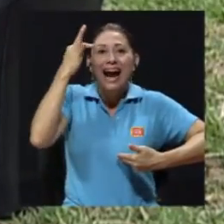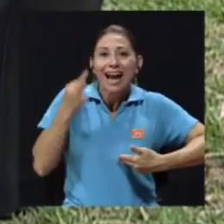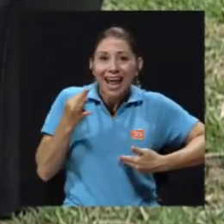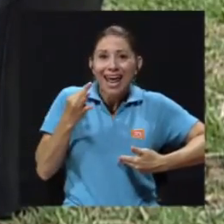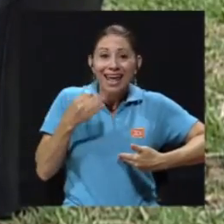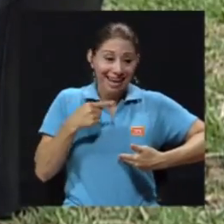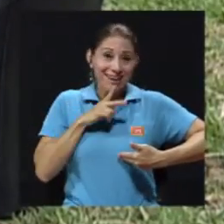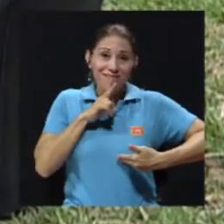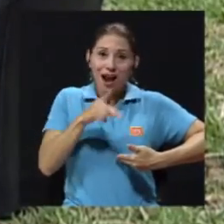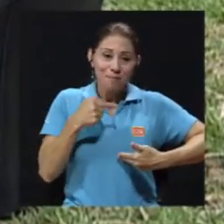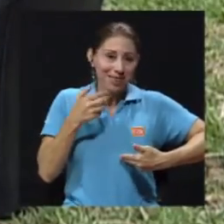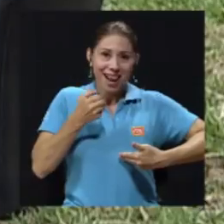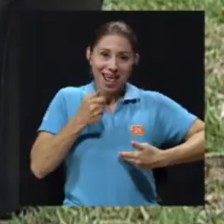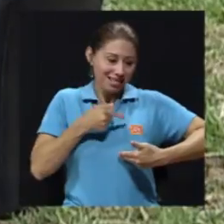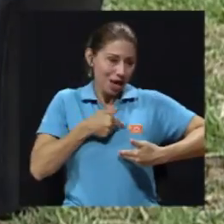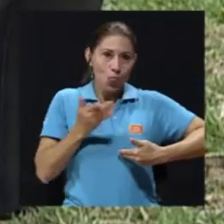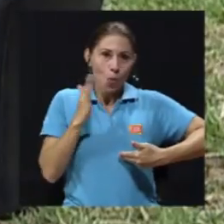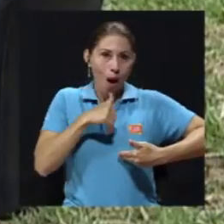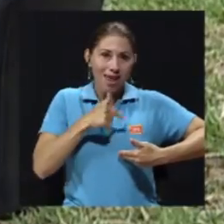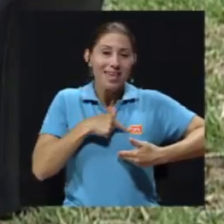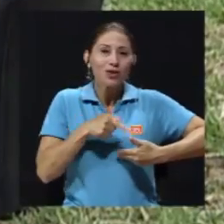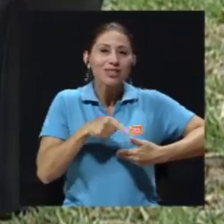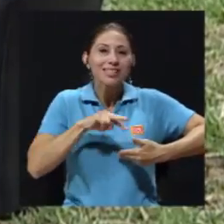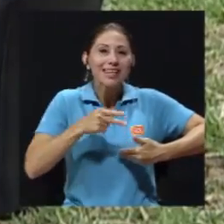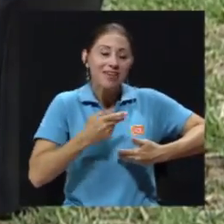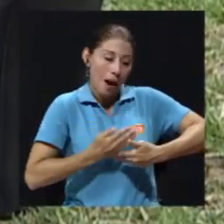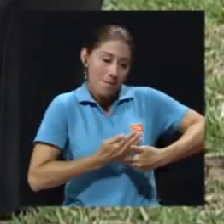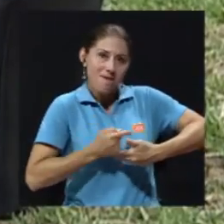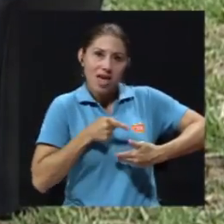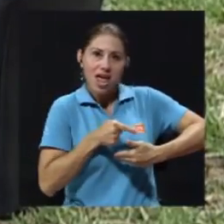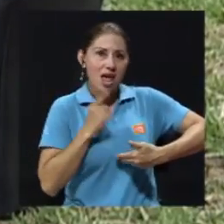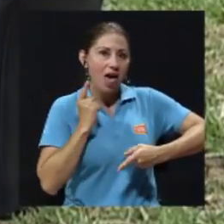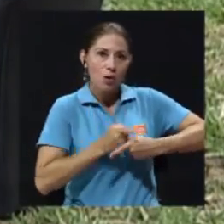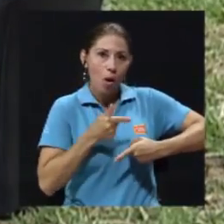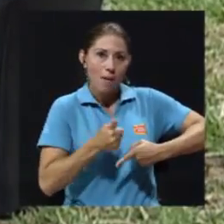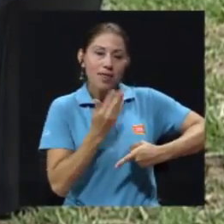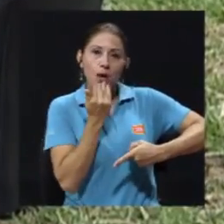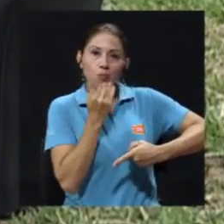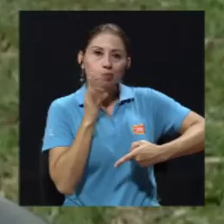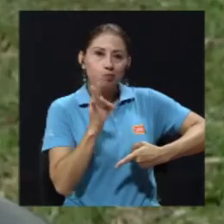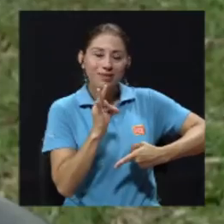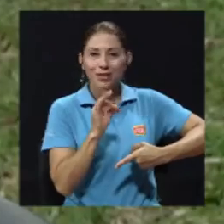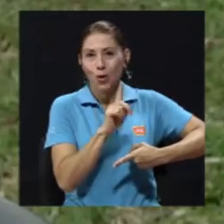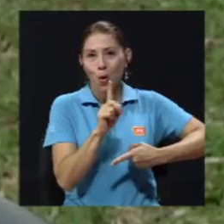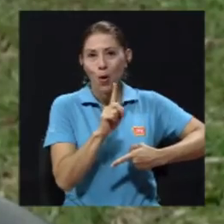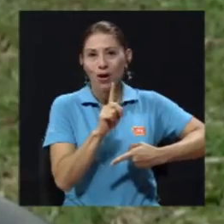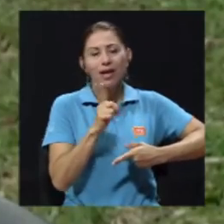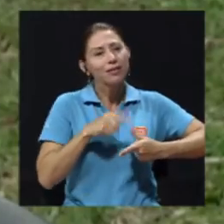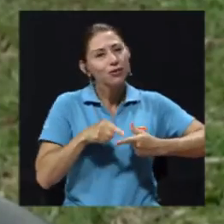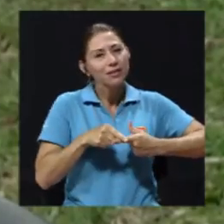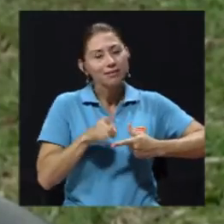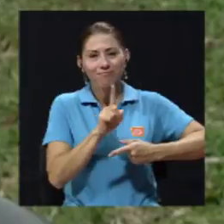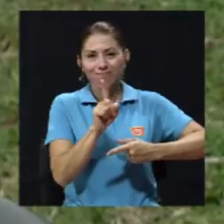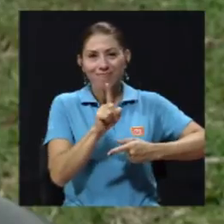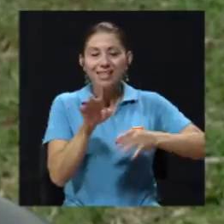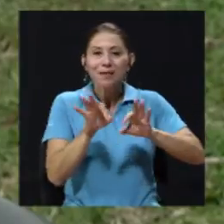va a salir la leche y por ende no va a alimentar a ese bebé adecuadamente. De ahí la importancia que no solo la madre, sino su